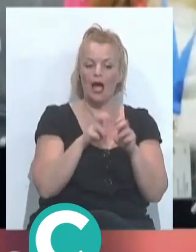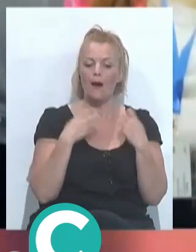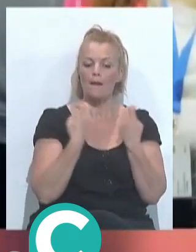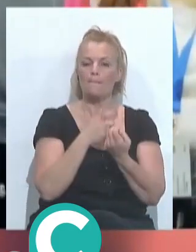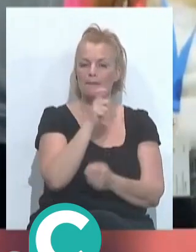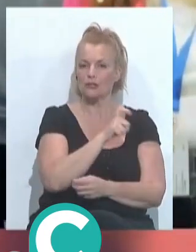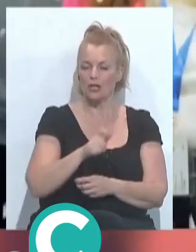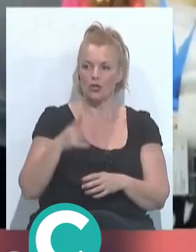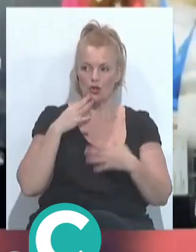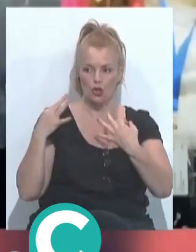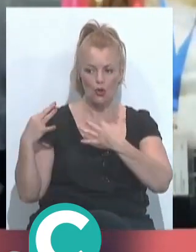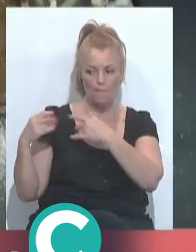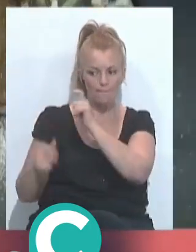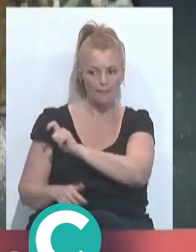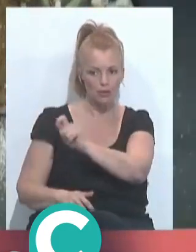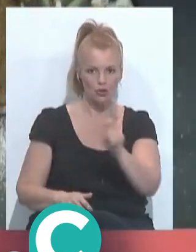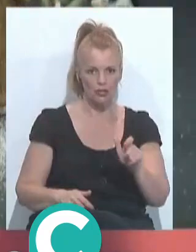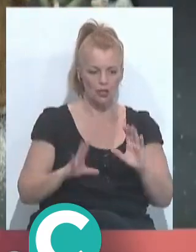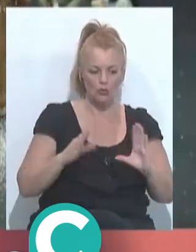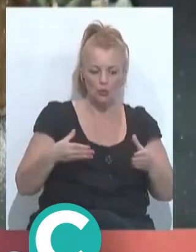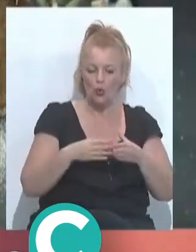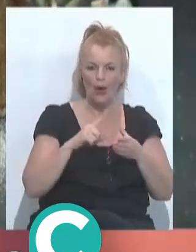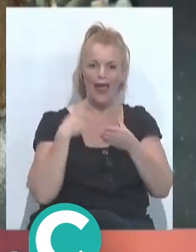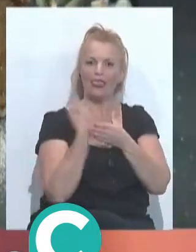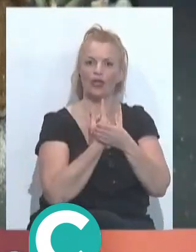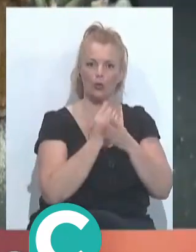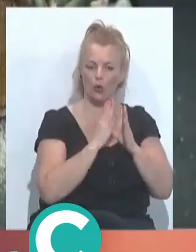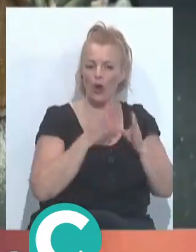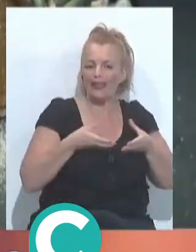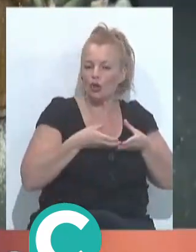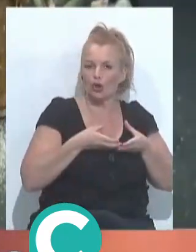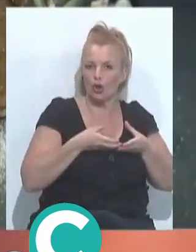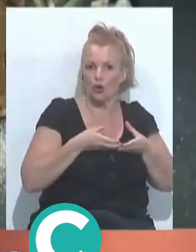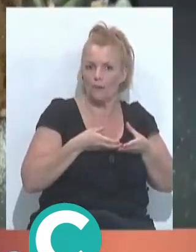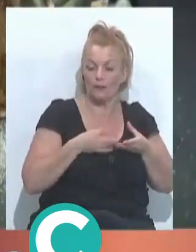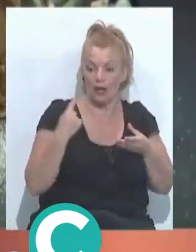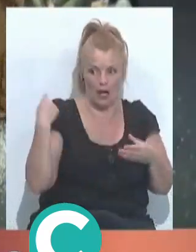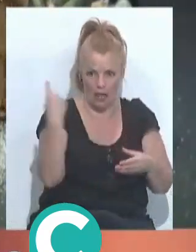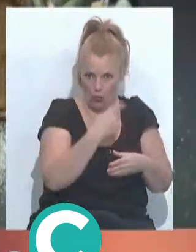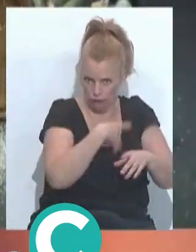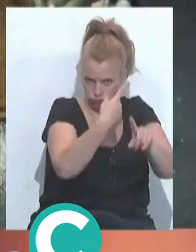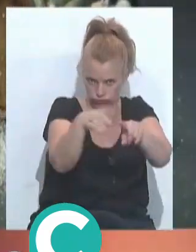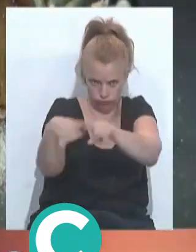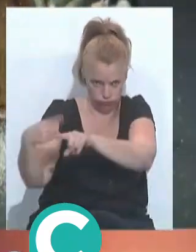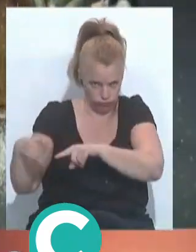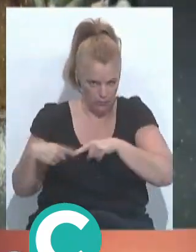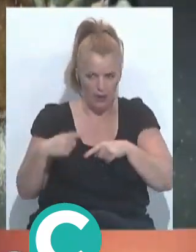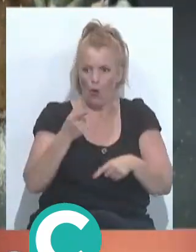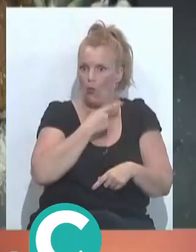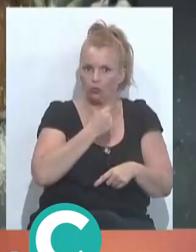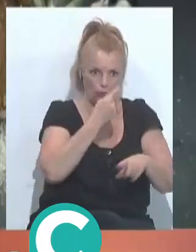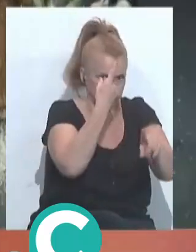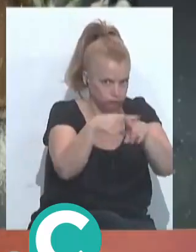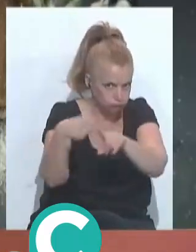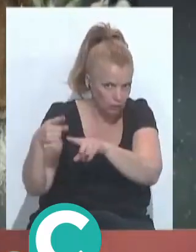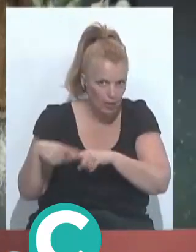que normalmente no son personas de tu círculo. No son personas, eso, que realmente cada uno somos diferentes, cada uno tenemos un gusto diferente,